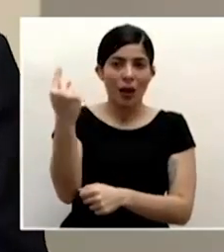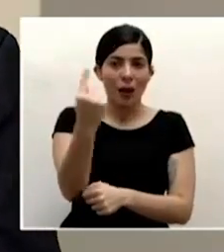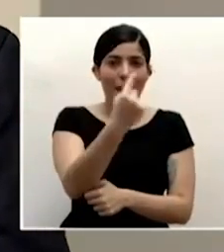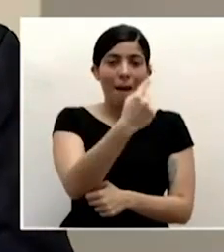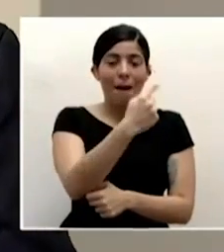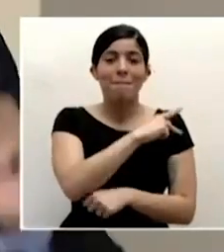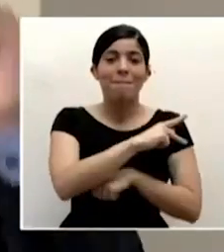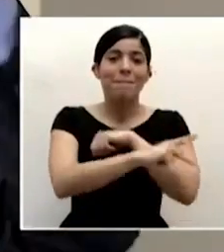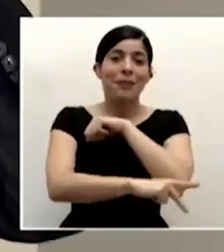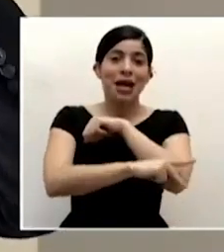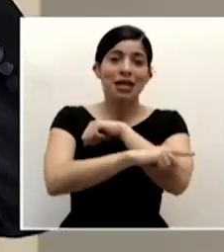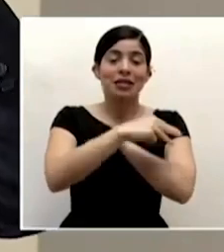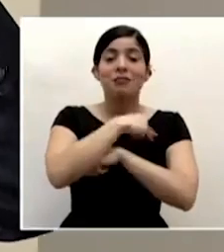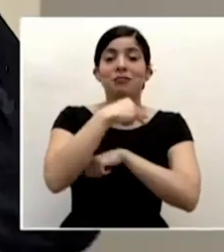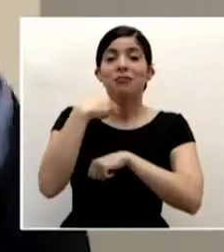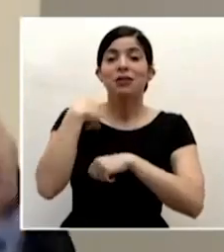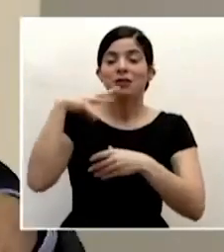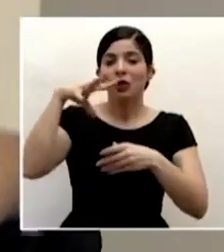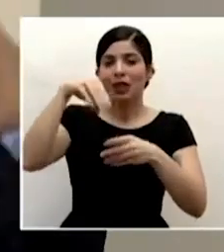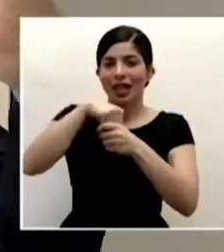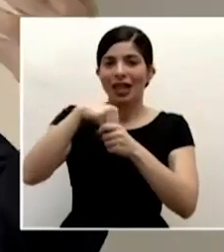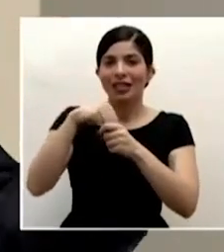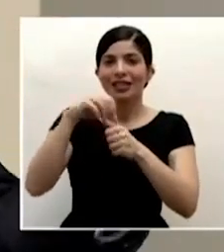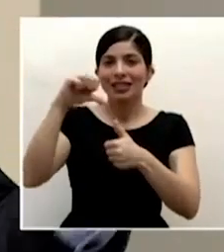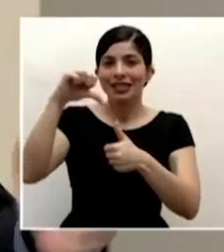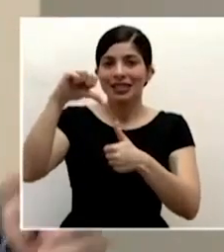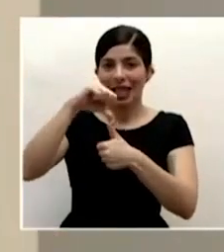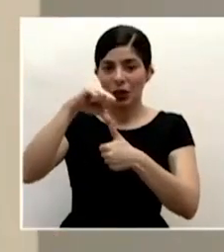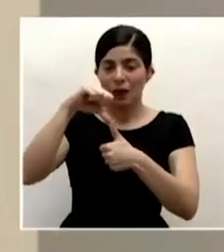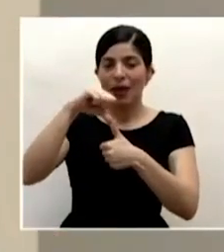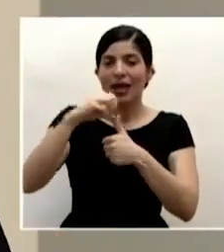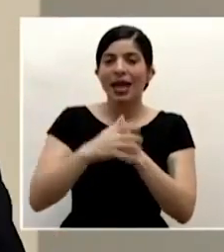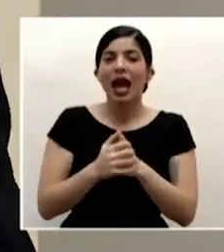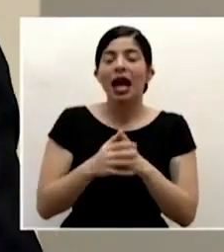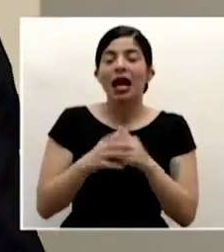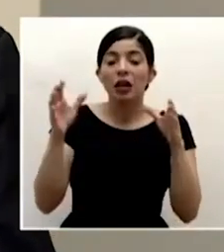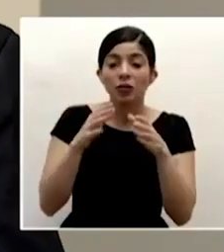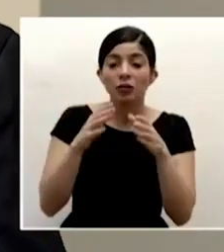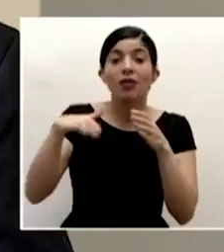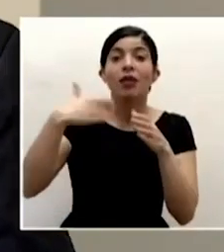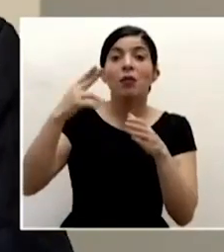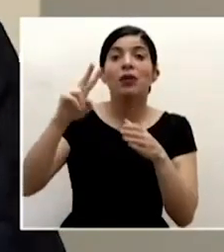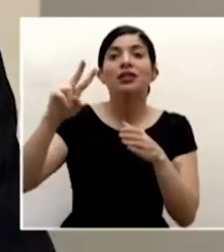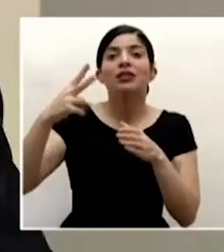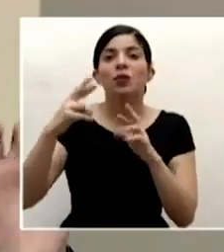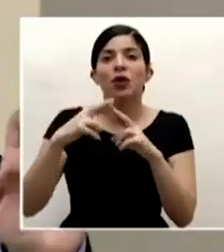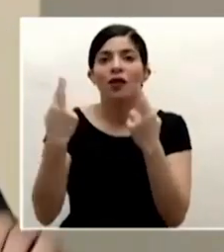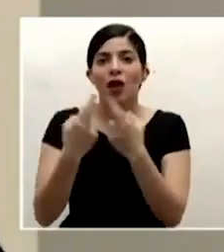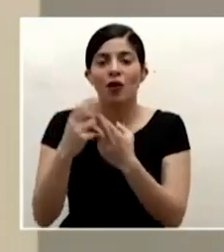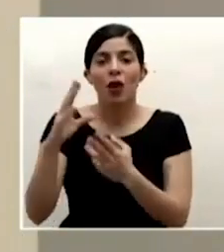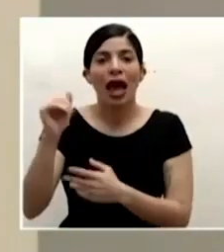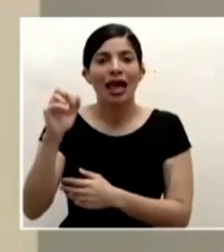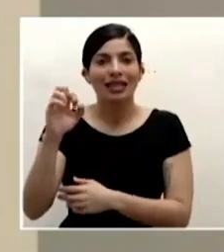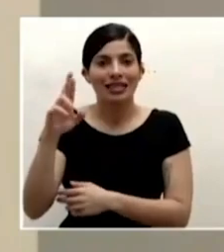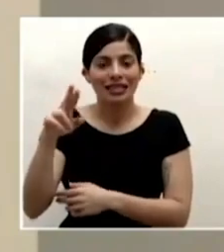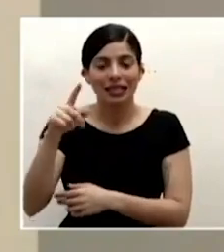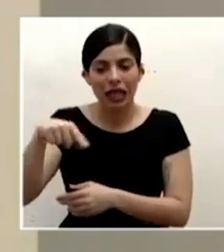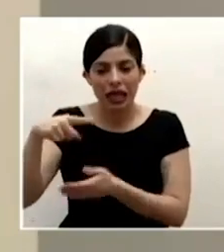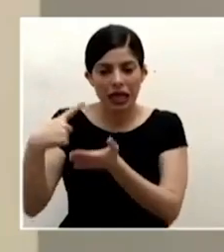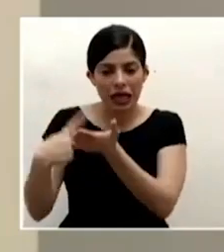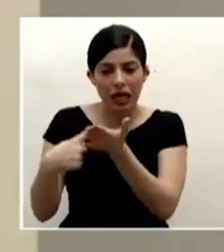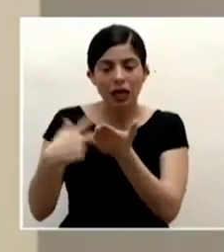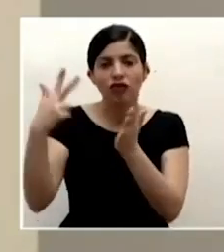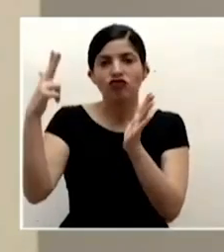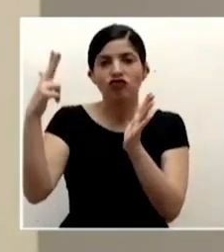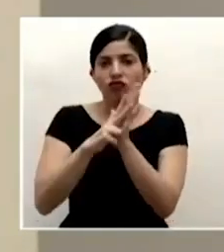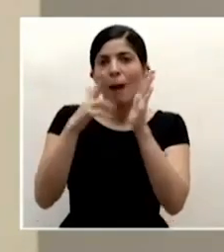miembros del sistema de la integración centroamericana que derivó en una segunda reunión de los cancilleres que aprobamos el plan integral